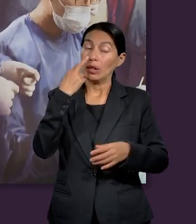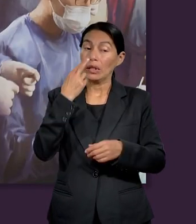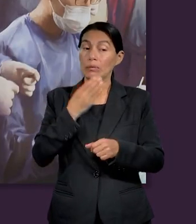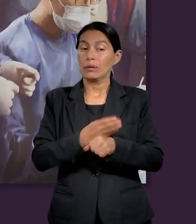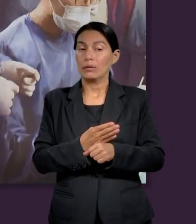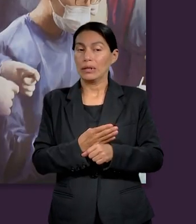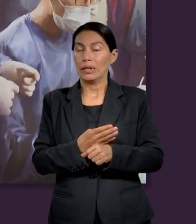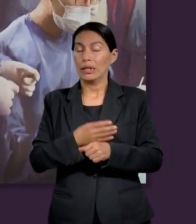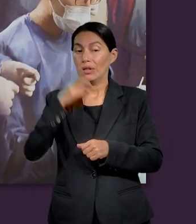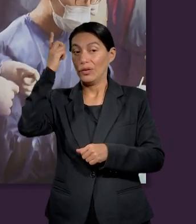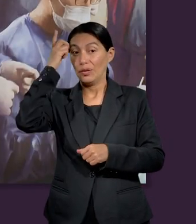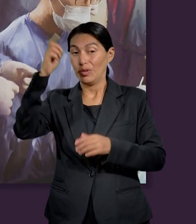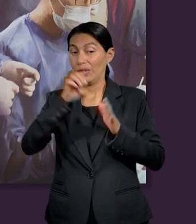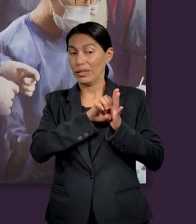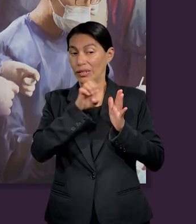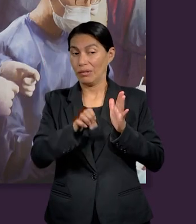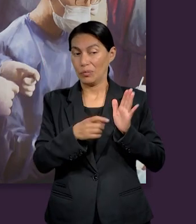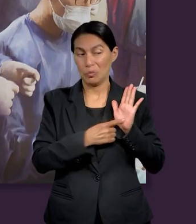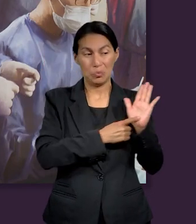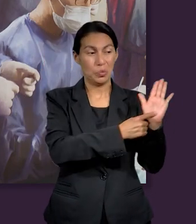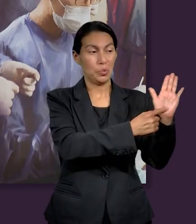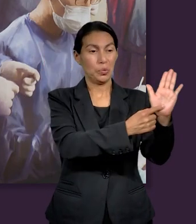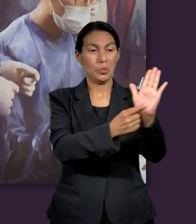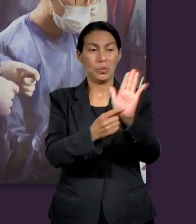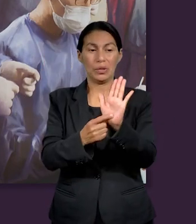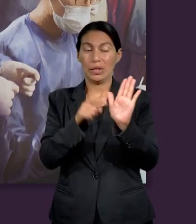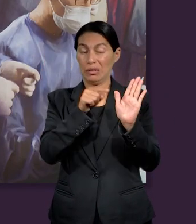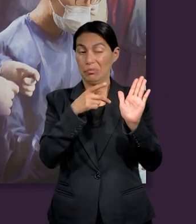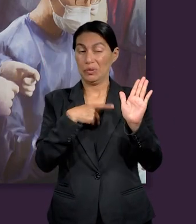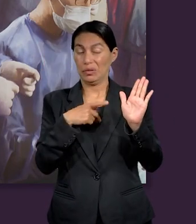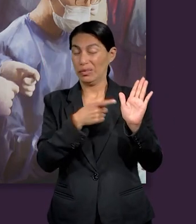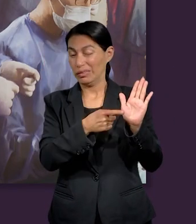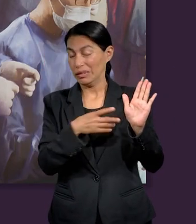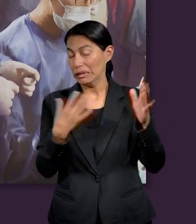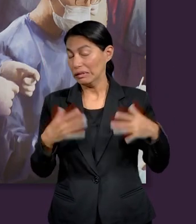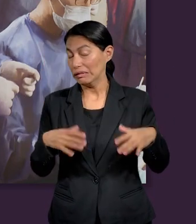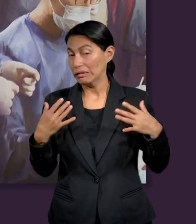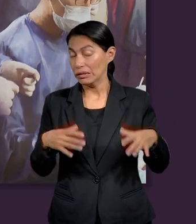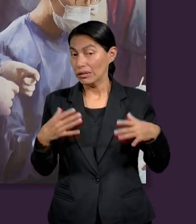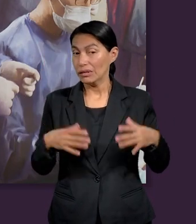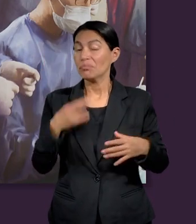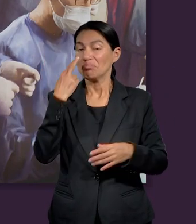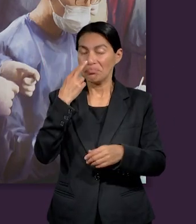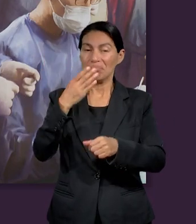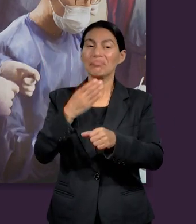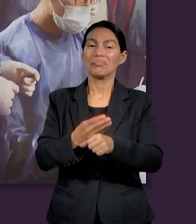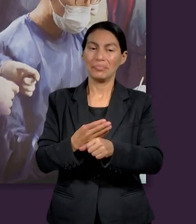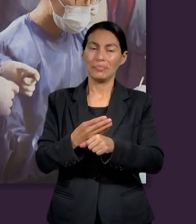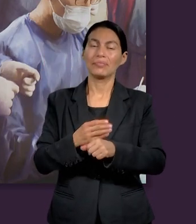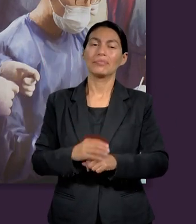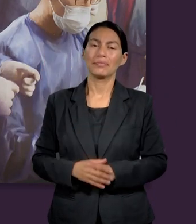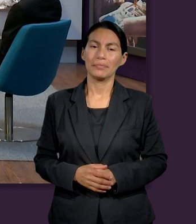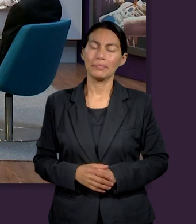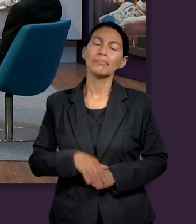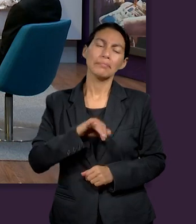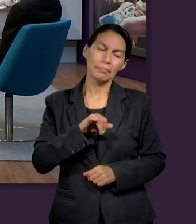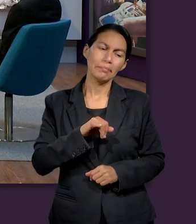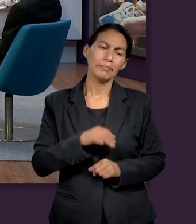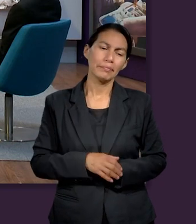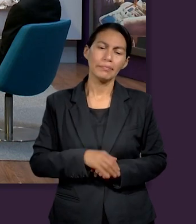de que Dios te ponga como ejemplo ante pues este personaje es lleva mucha responsabilidad